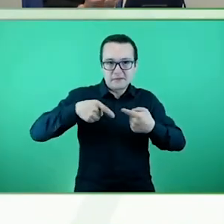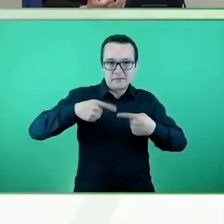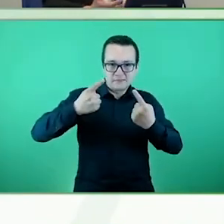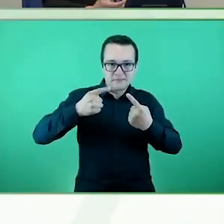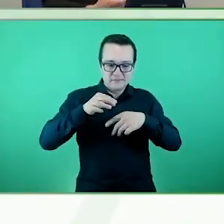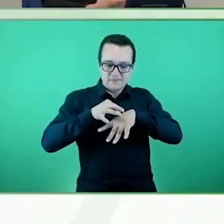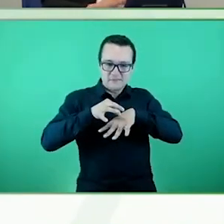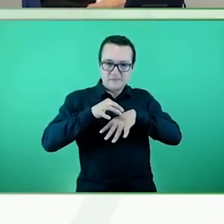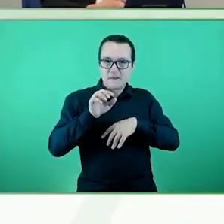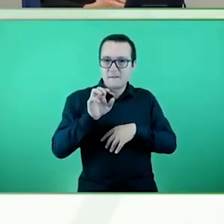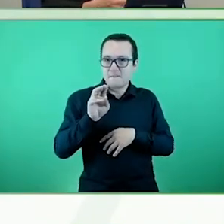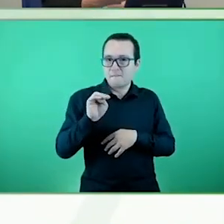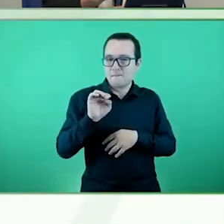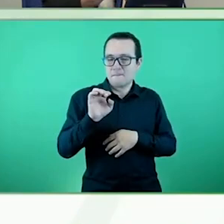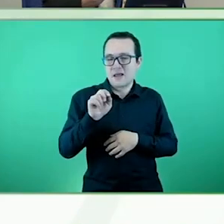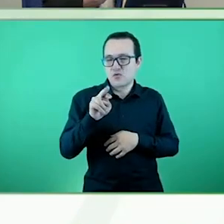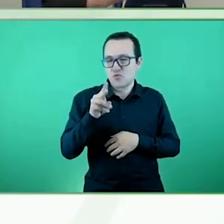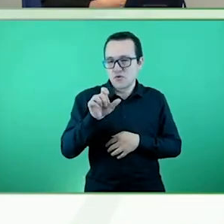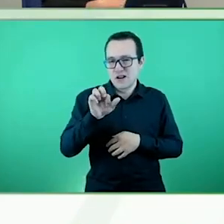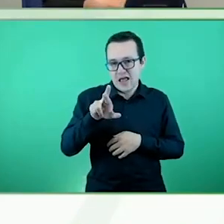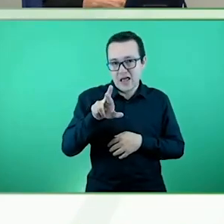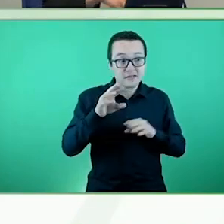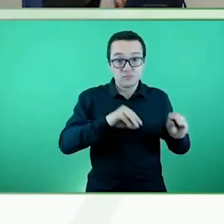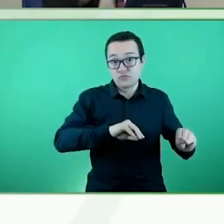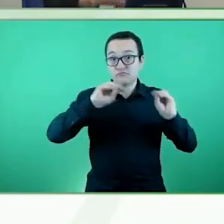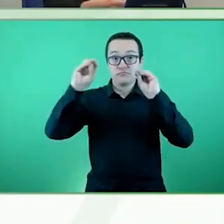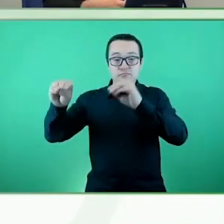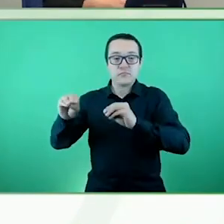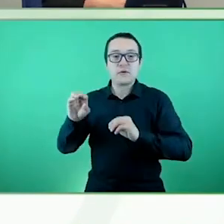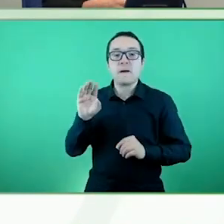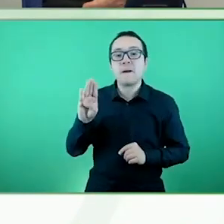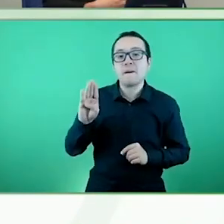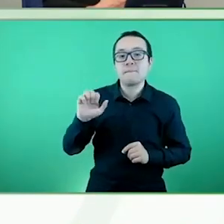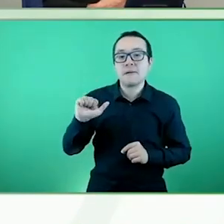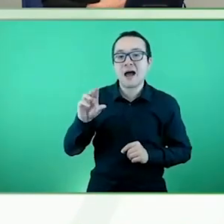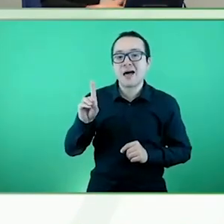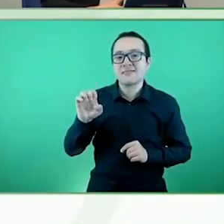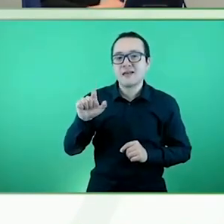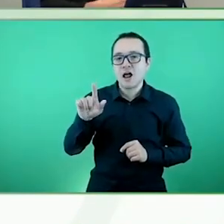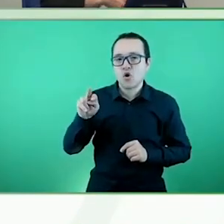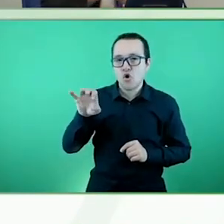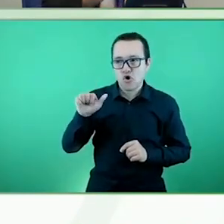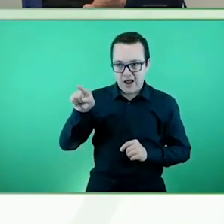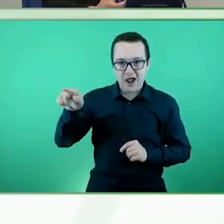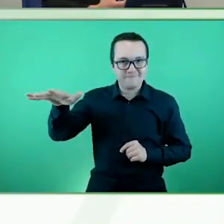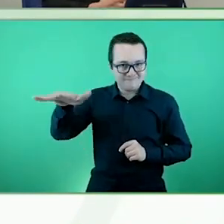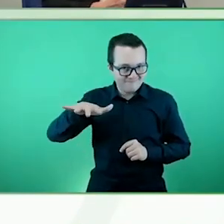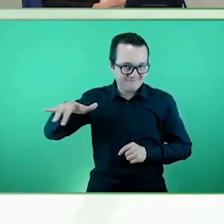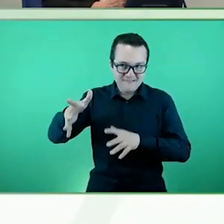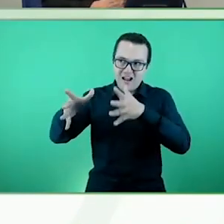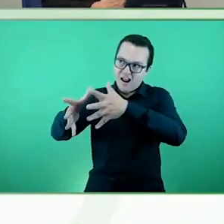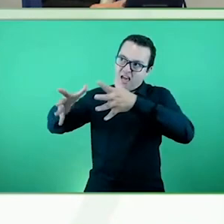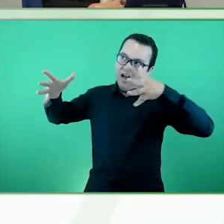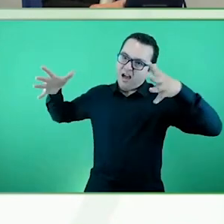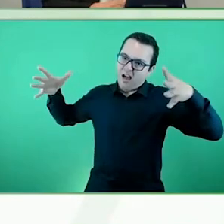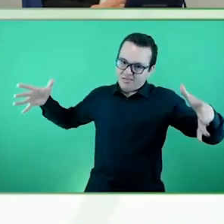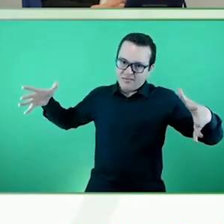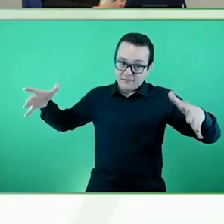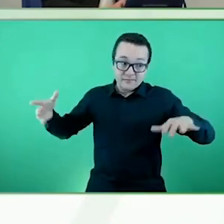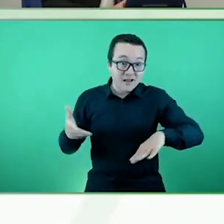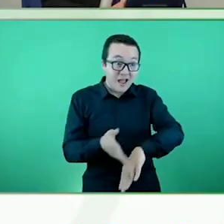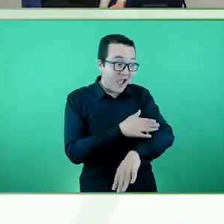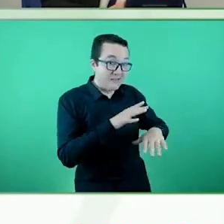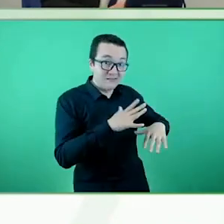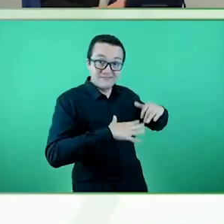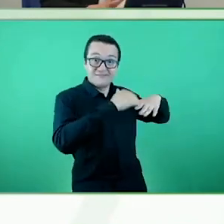que ha sido un hospital más grande, y posteriormente, el año 19, recuperamos estos terrenos y es donde están